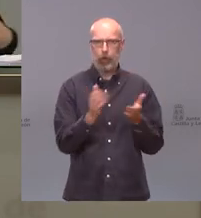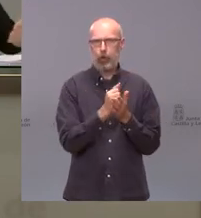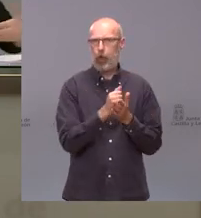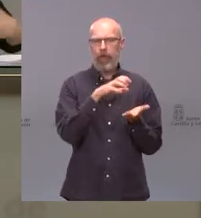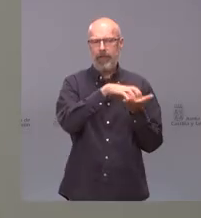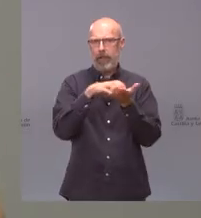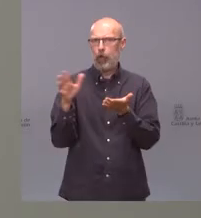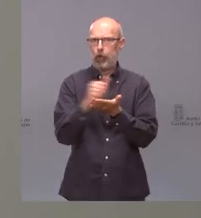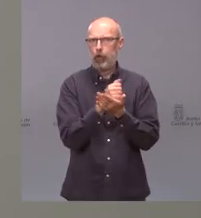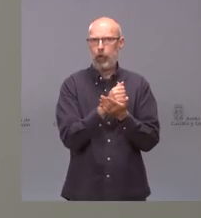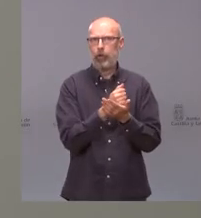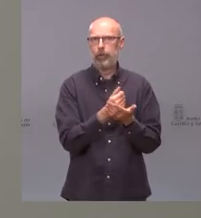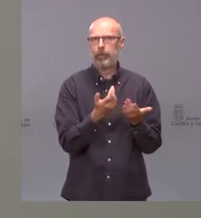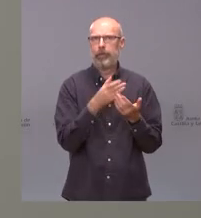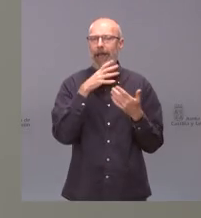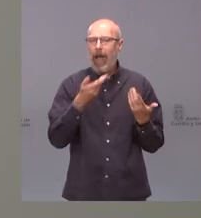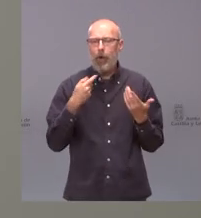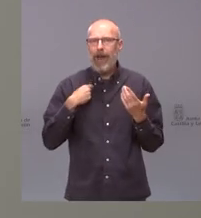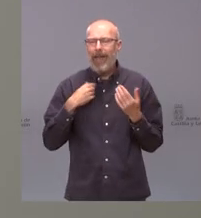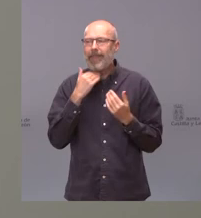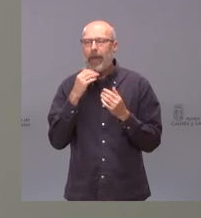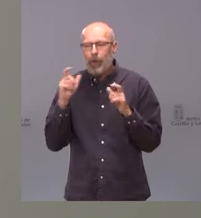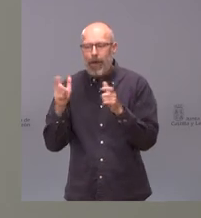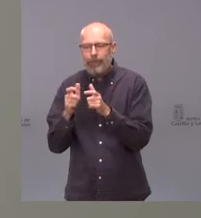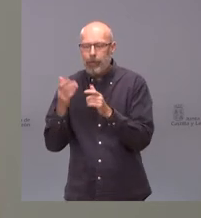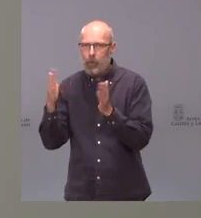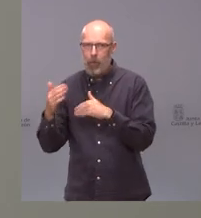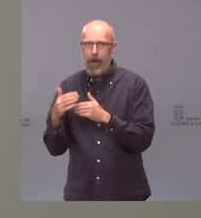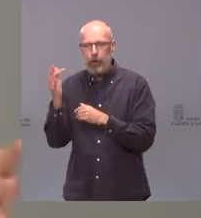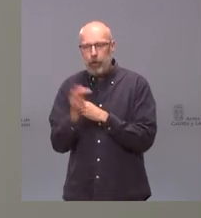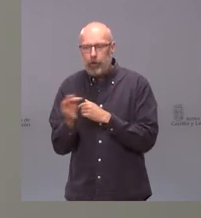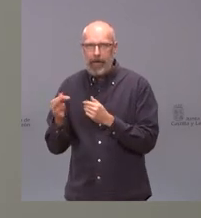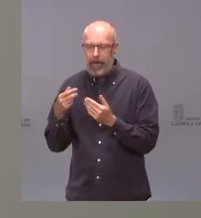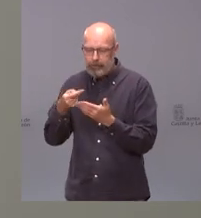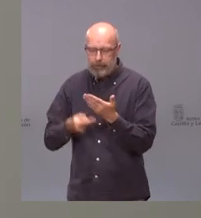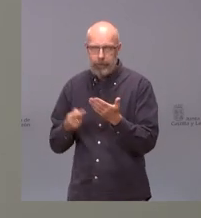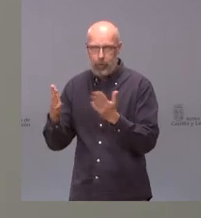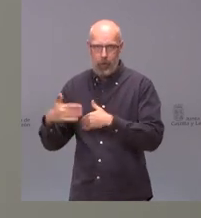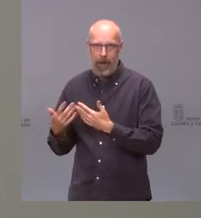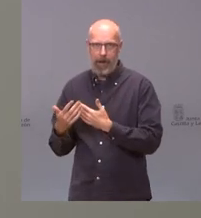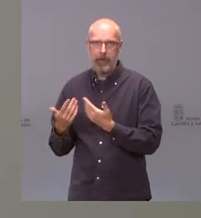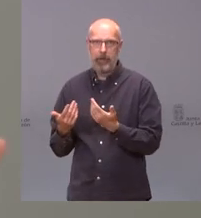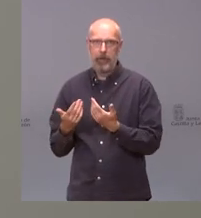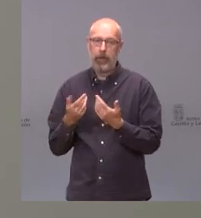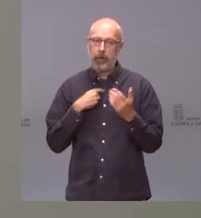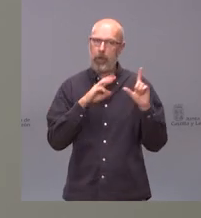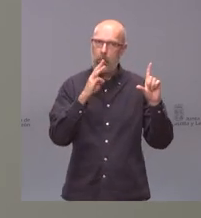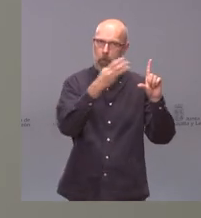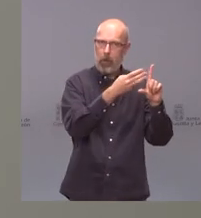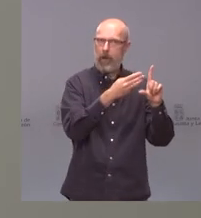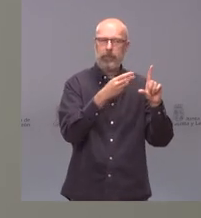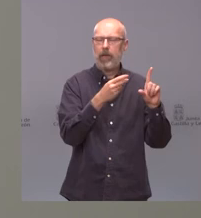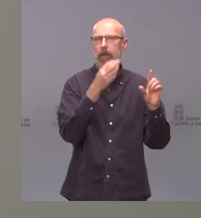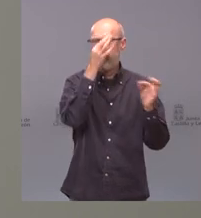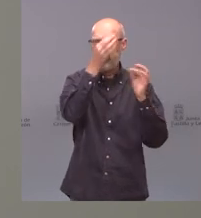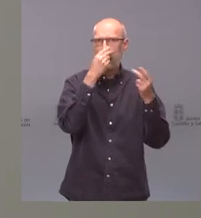Zamora yo ahora mismo los tengo desagregados pero no tengo sumado el total que corresponde a cada provincia se colgarán tanto en datos abiertos